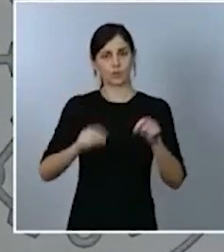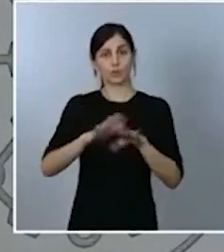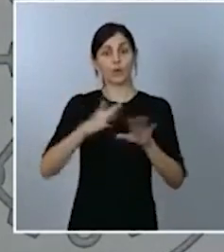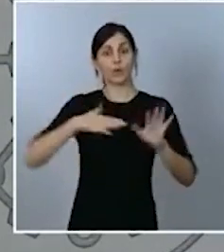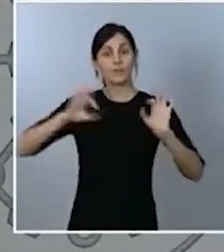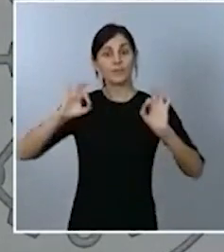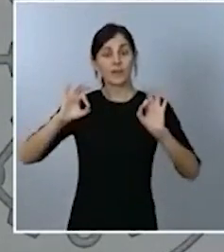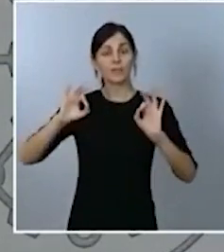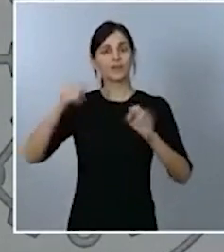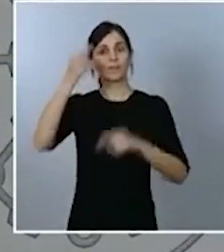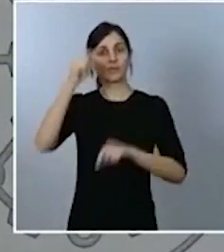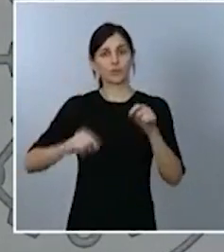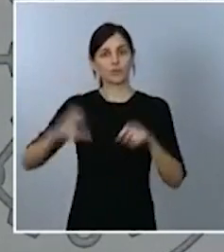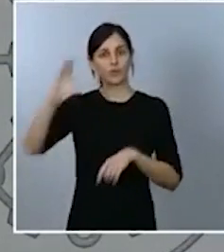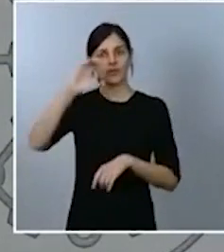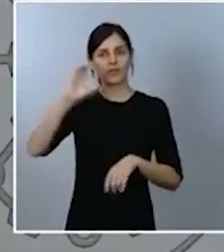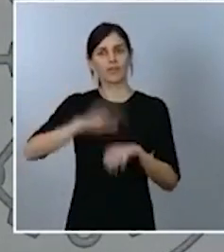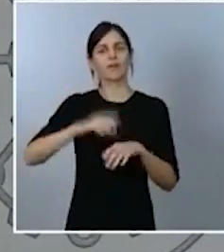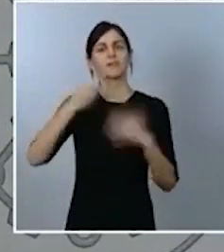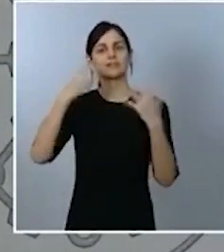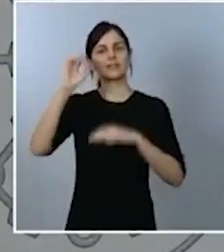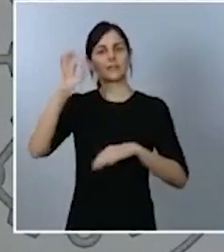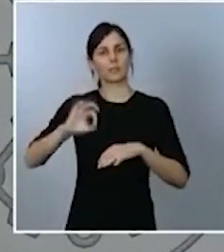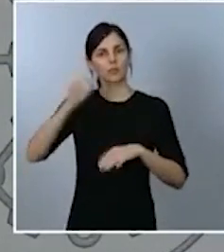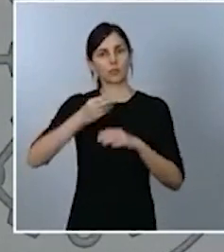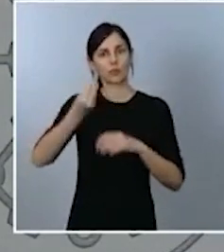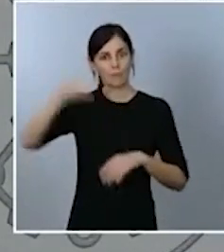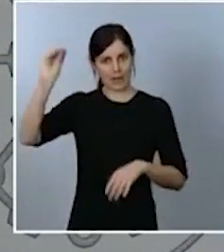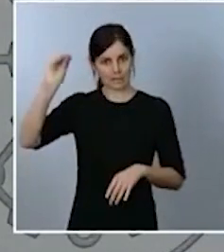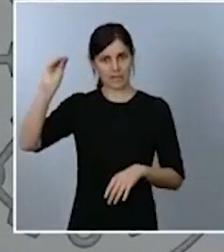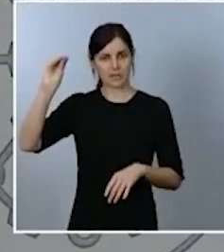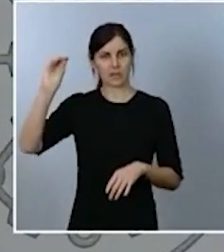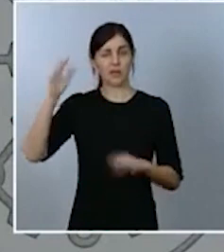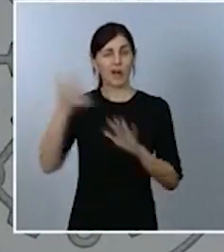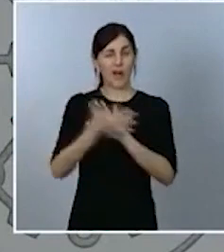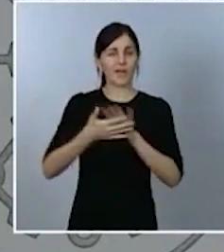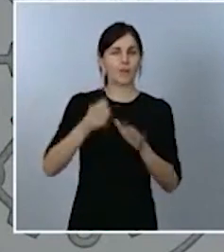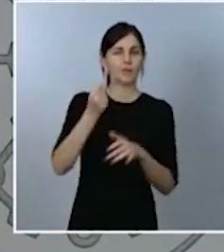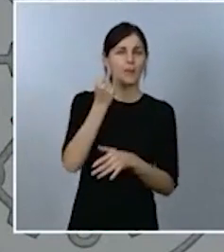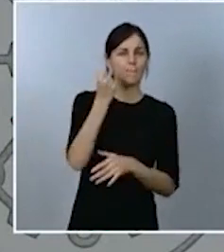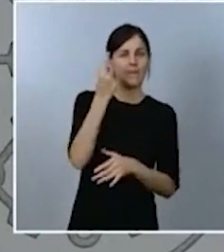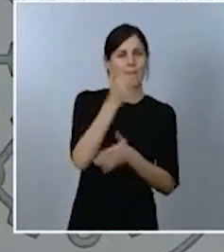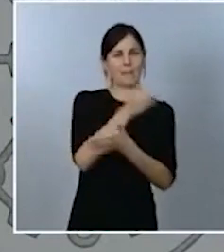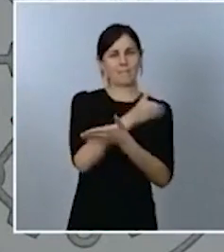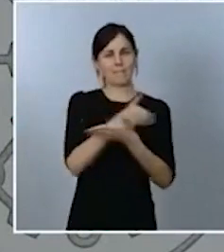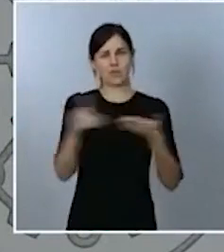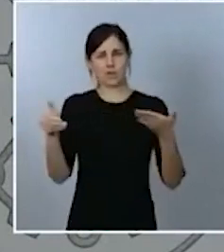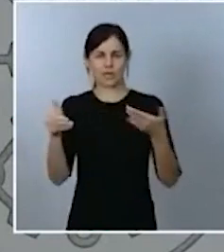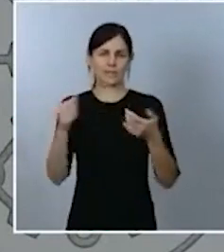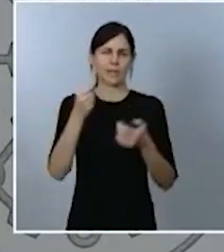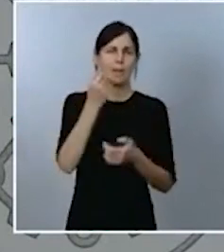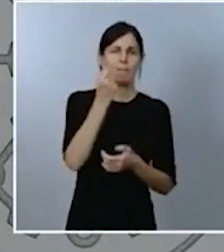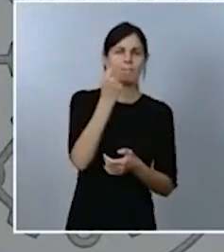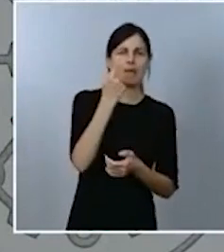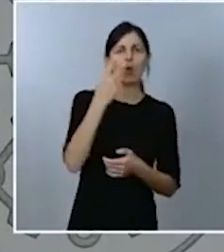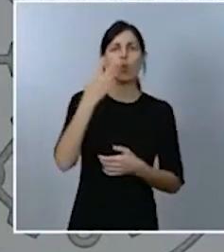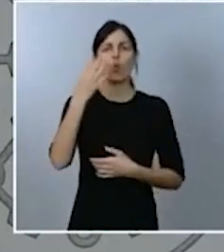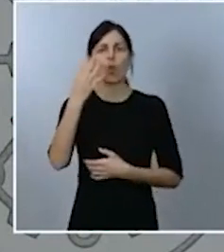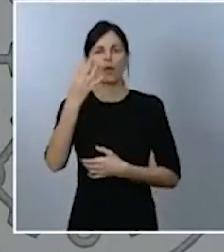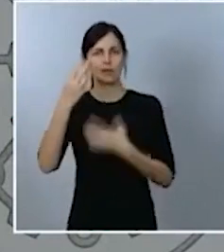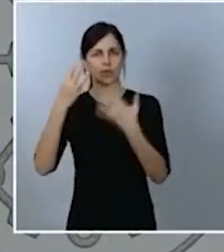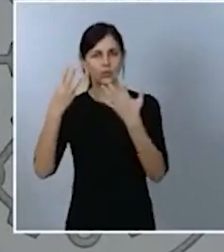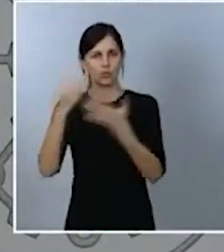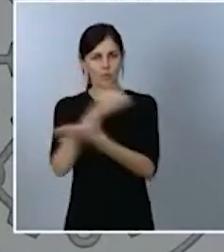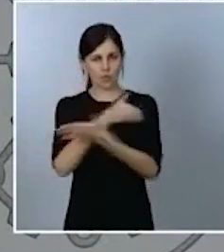tiene previsto creo recordar que son desde luego más de mil millones creo recordar que son mil cuarenta y ocho millones de euros para la adquisición de las